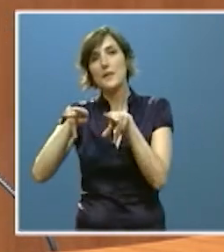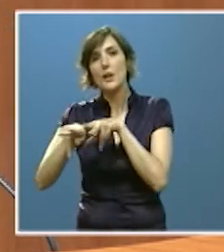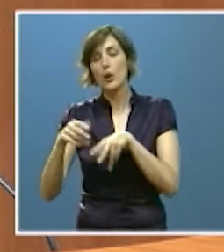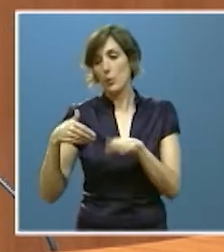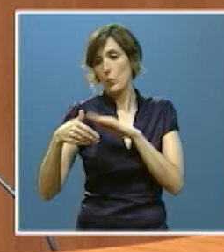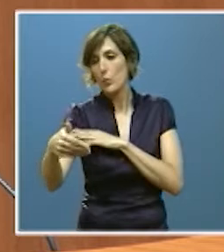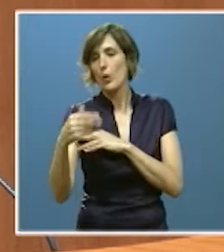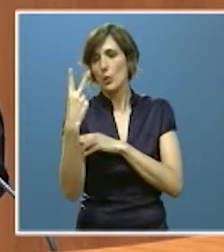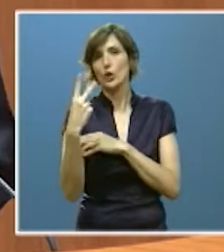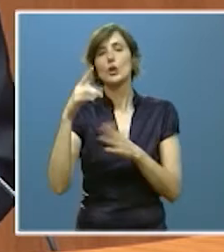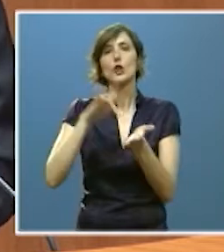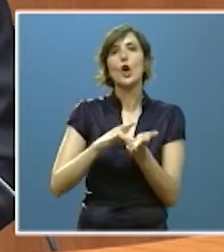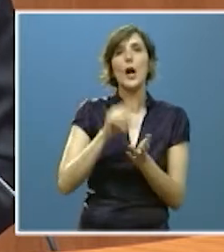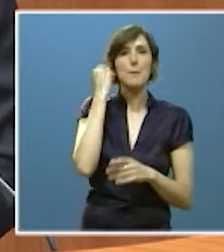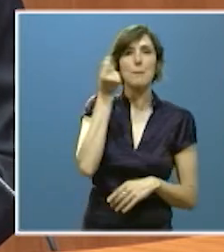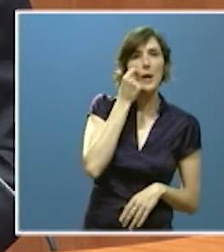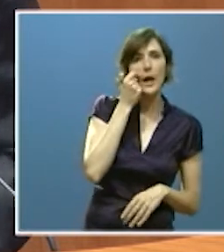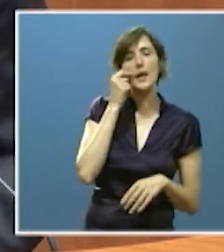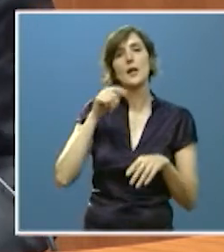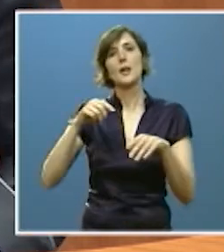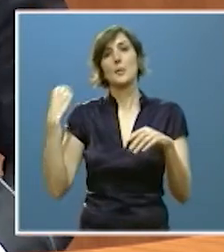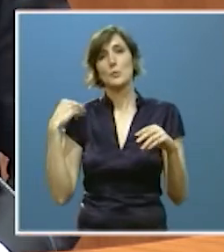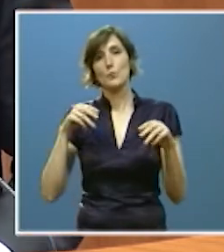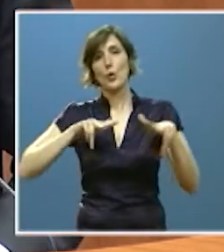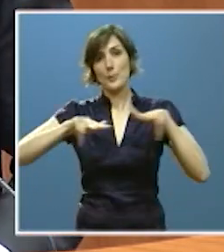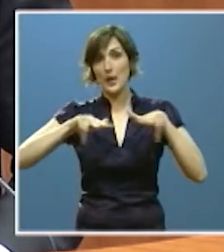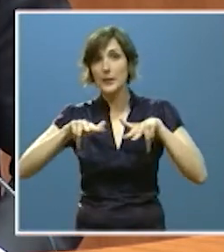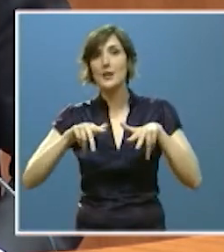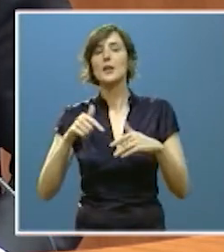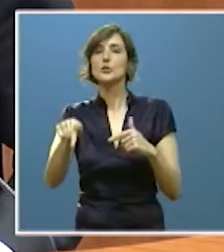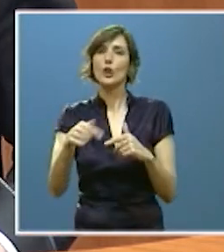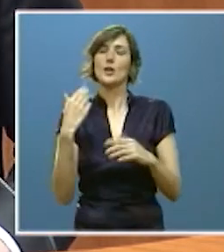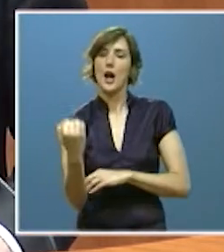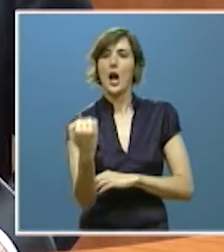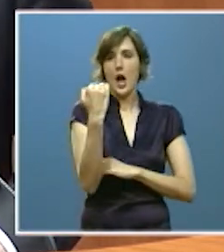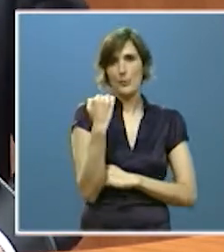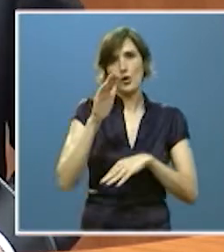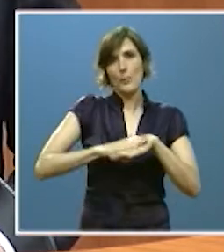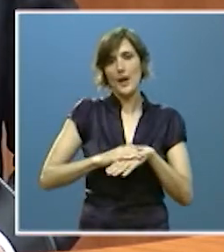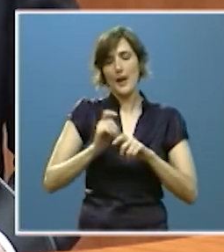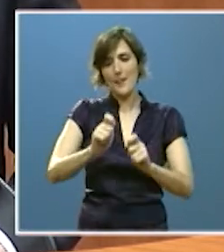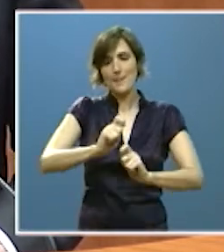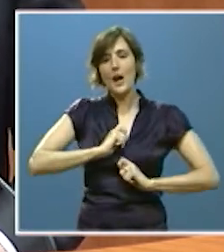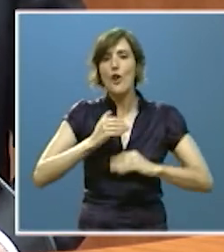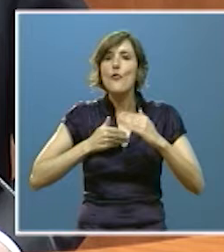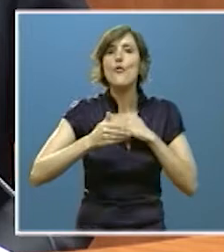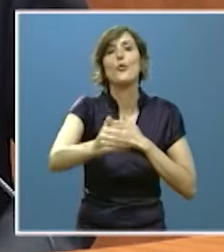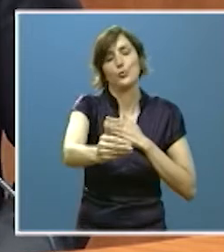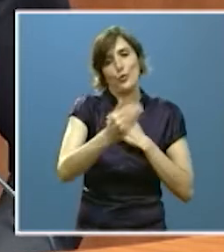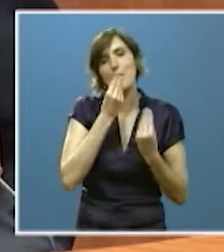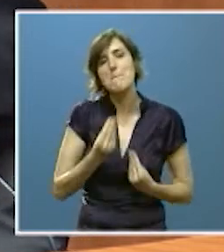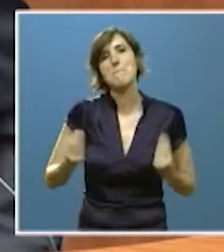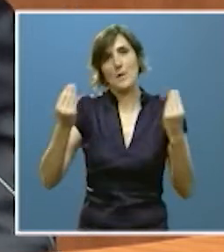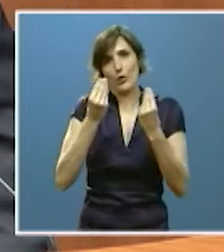concluirse, los de Béjar y Benavente, suponen apoyos adicionales para dar garantía de futuro a territorios